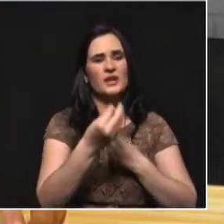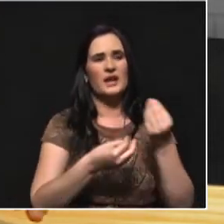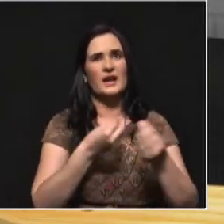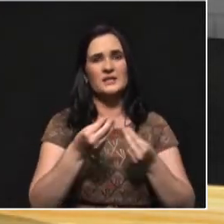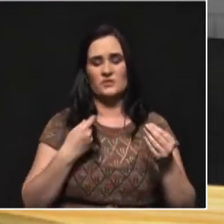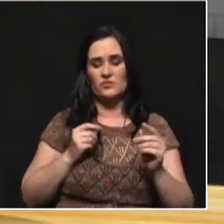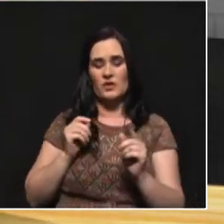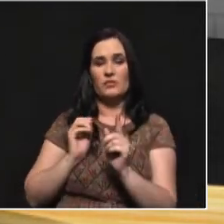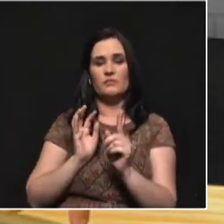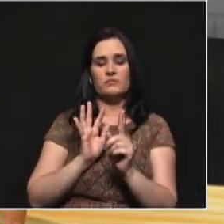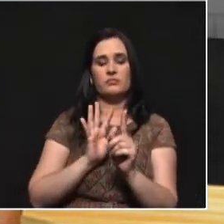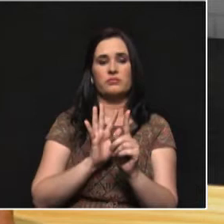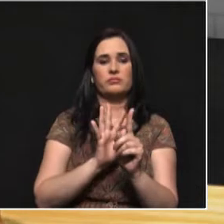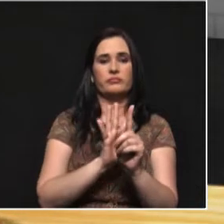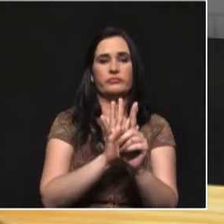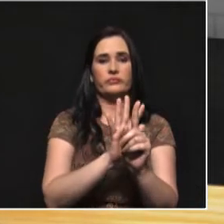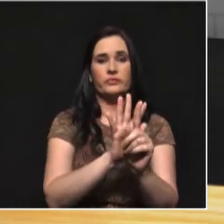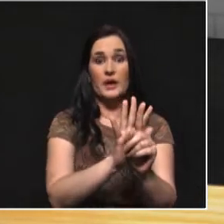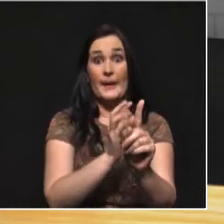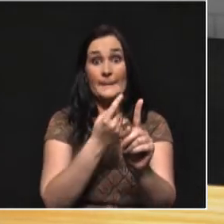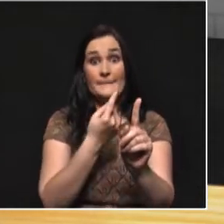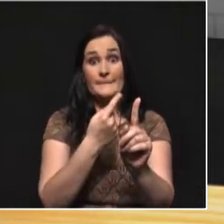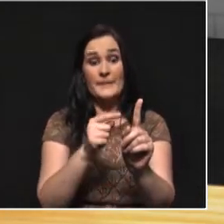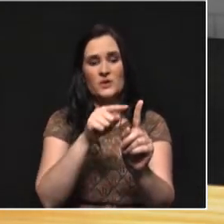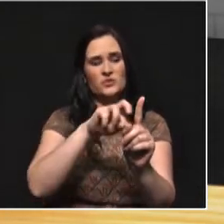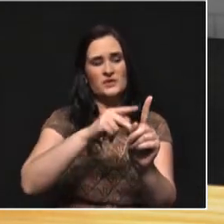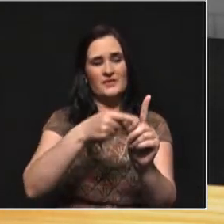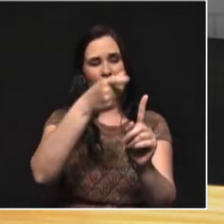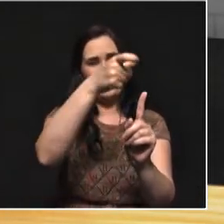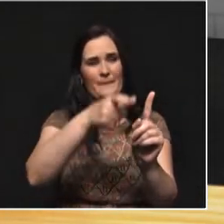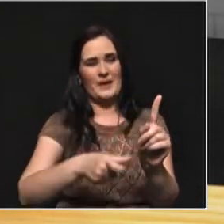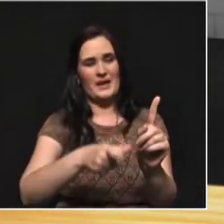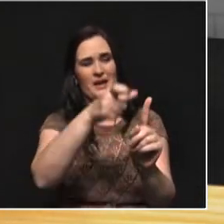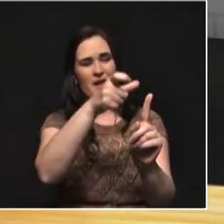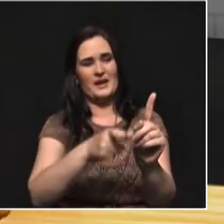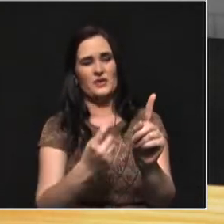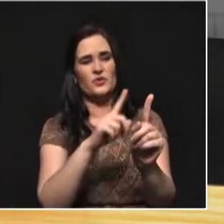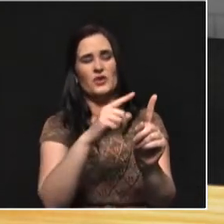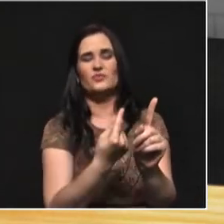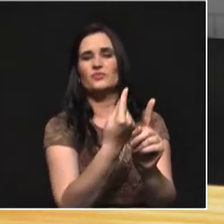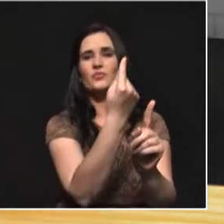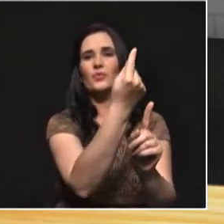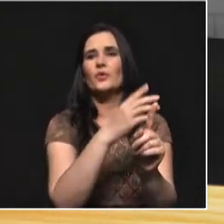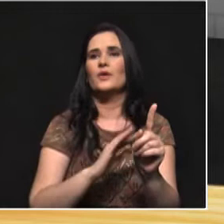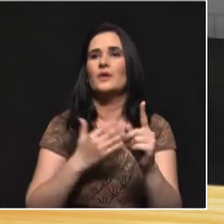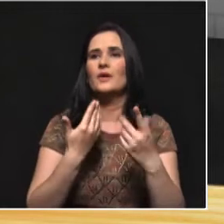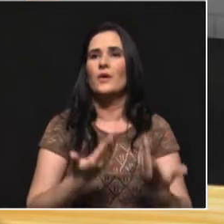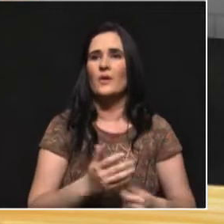caudillismo, pero más que el caudillismo lleva a un personalismo de la política? Y este tipo de